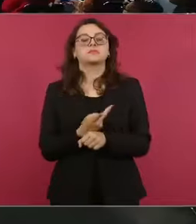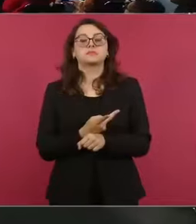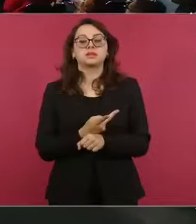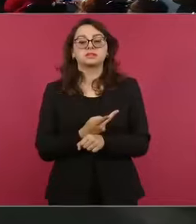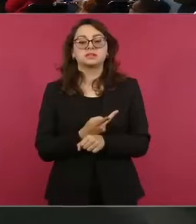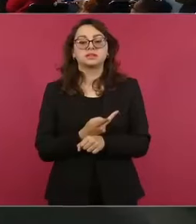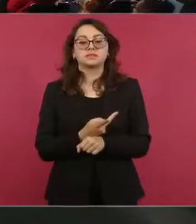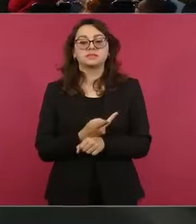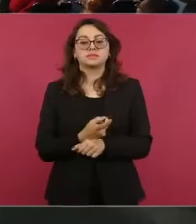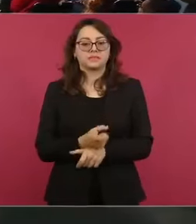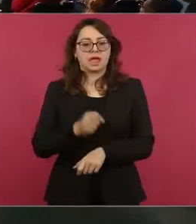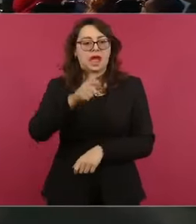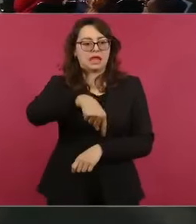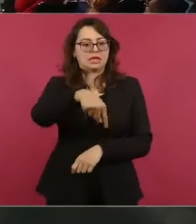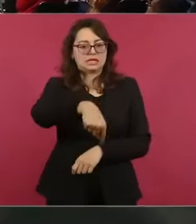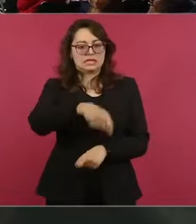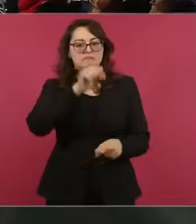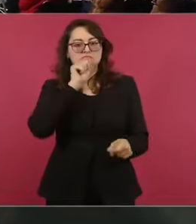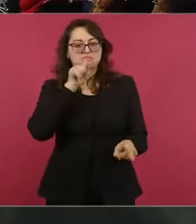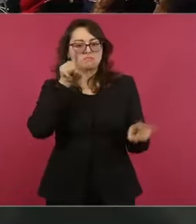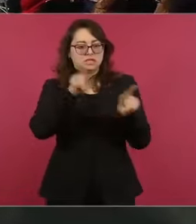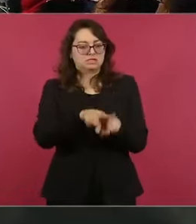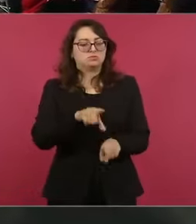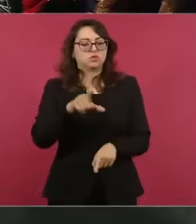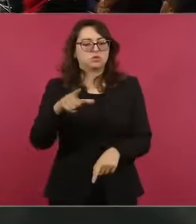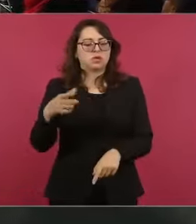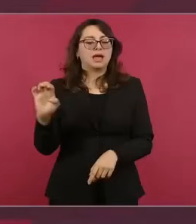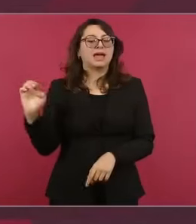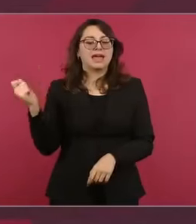llevado tu ahorro.